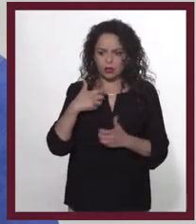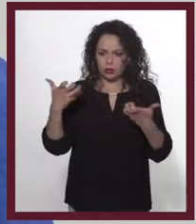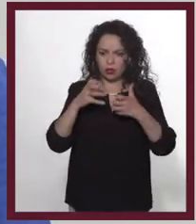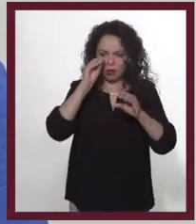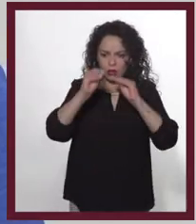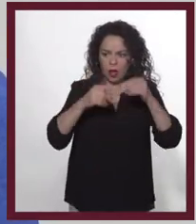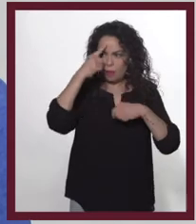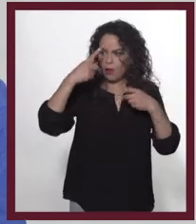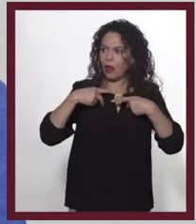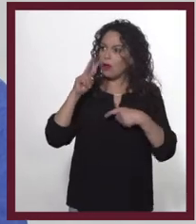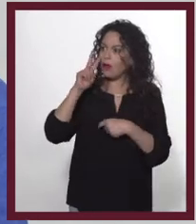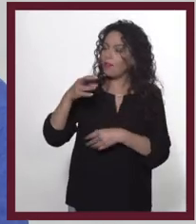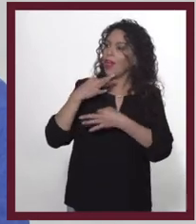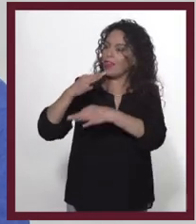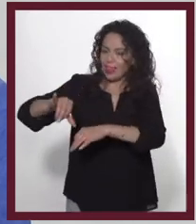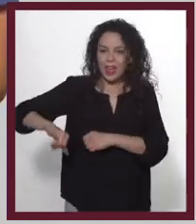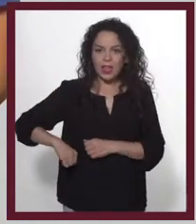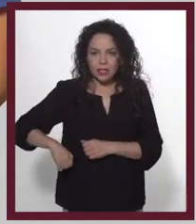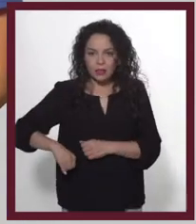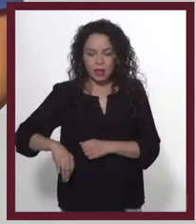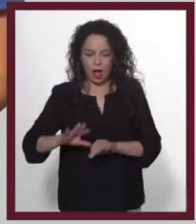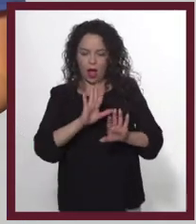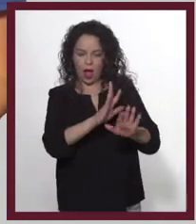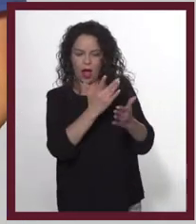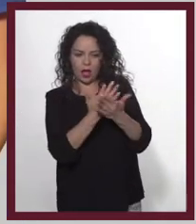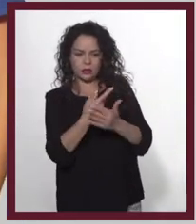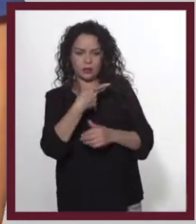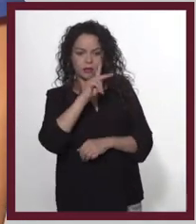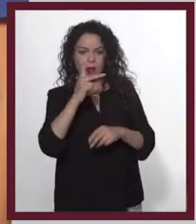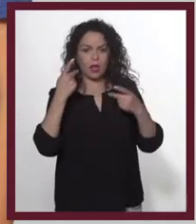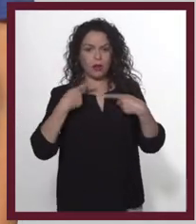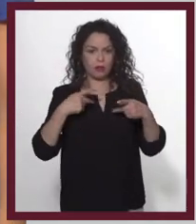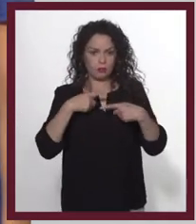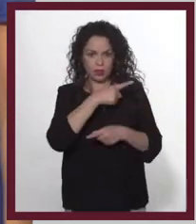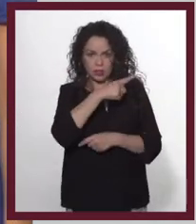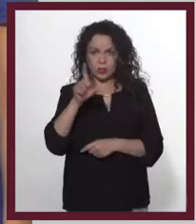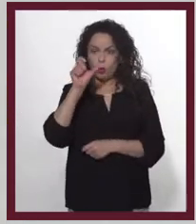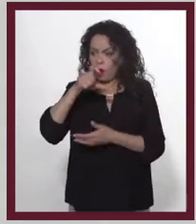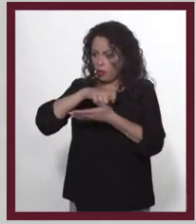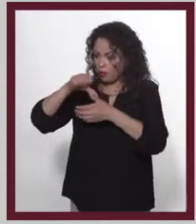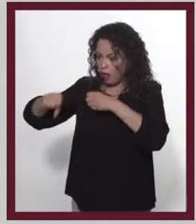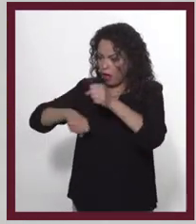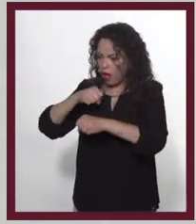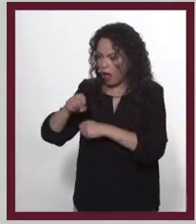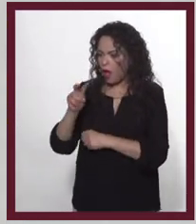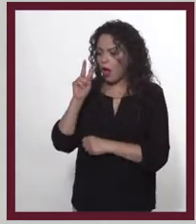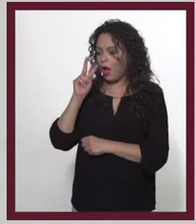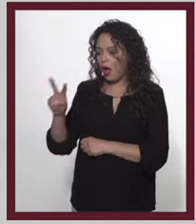haciendo algo que va a enganchar a la gente. ¡Ey, espera! ¿Pero no te preocupa que la gente se decepcione una vez que compre tu bici?